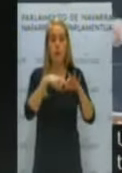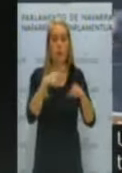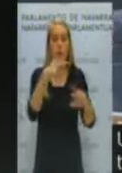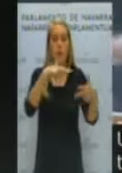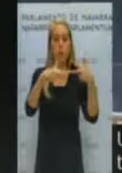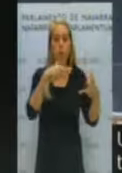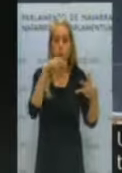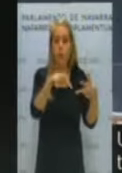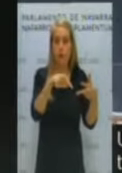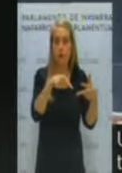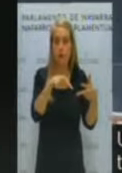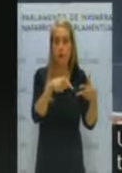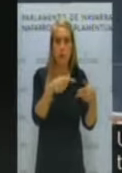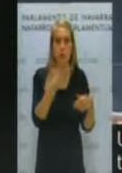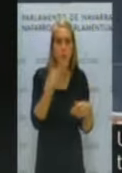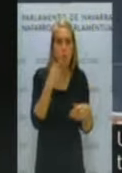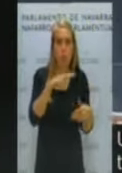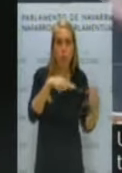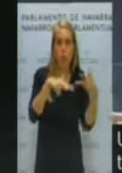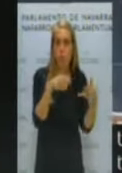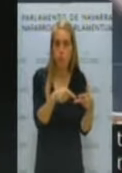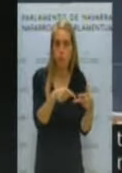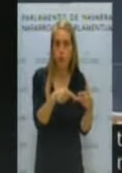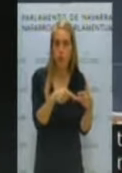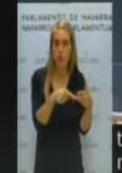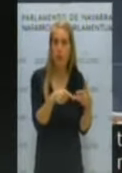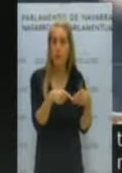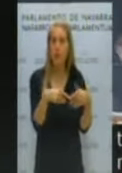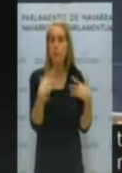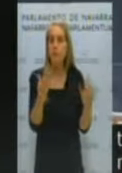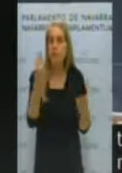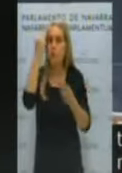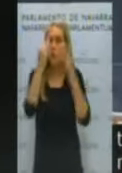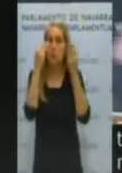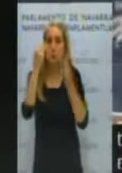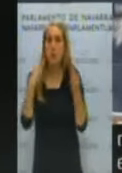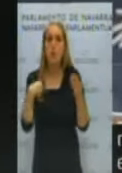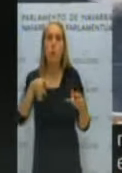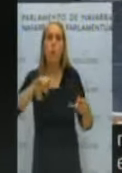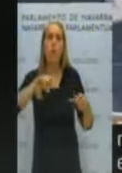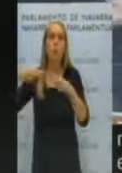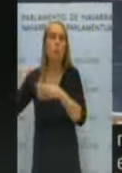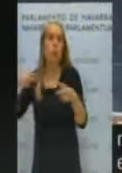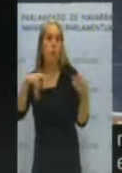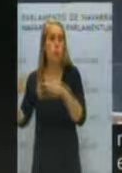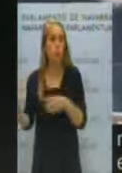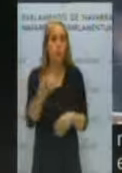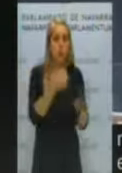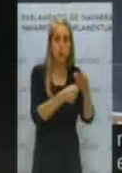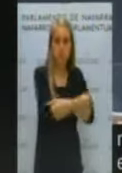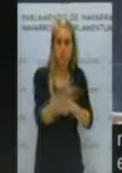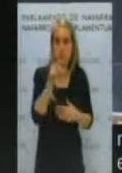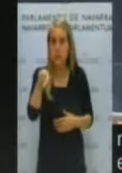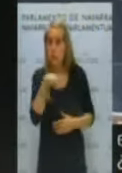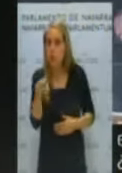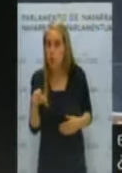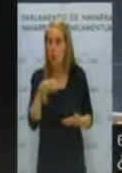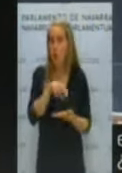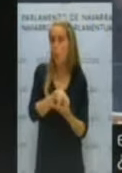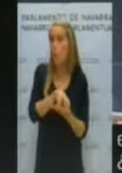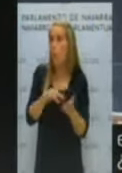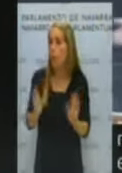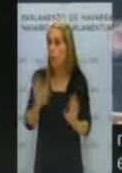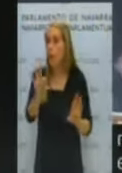miembros no conocen la lengua, esta lengua euskera, y que según parece ustedes les van a poner traductores, sí o no. Esas son las incertidumbres y las